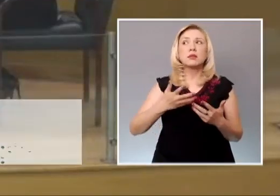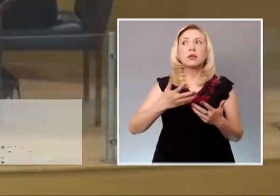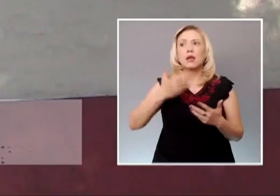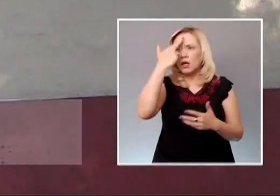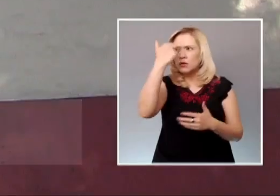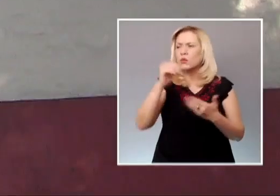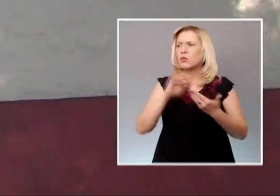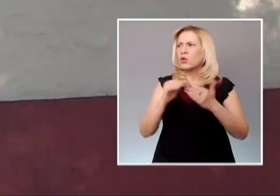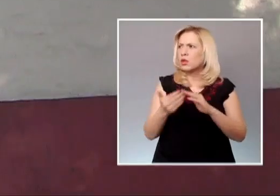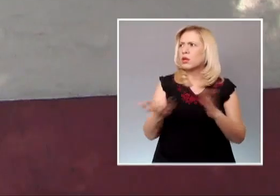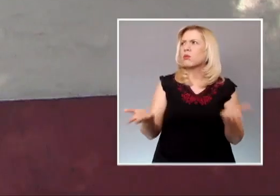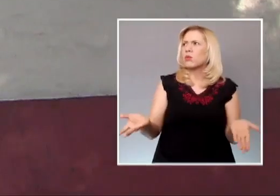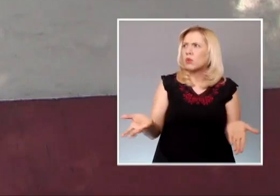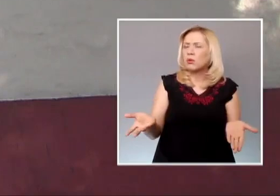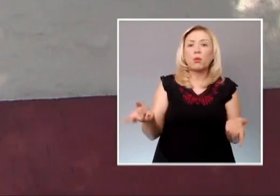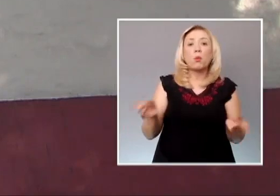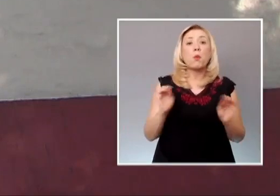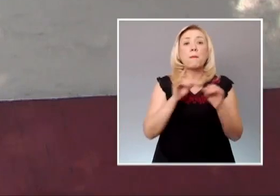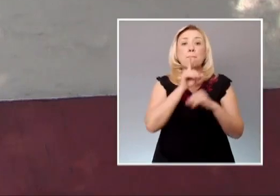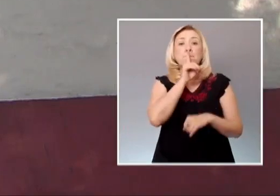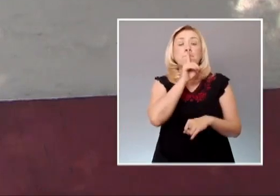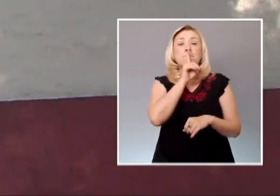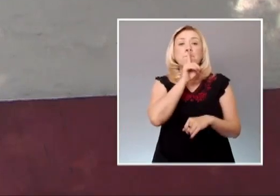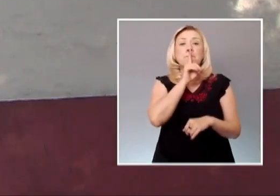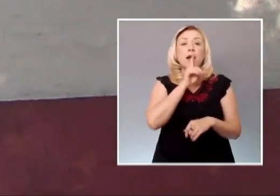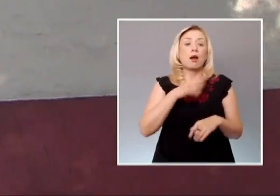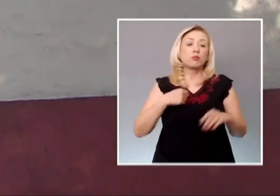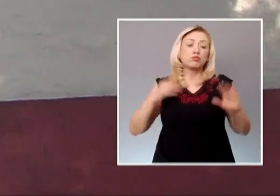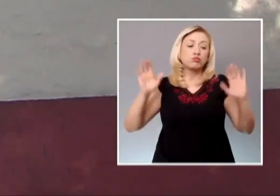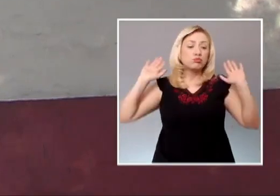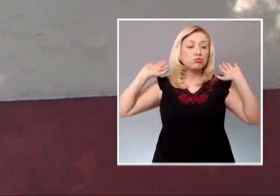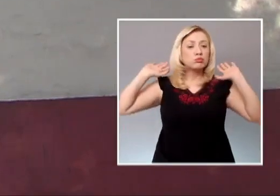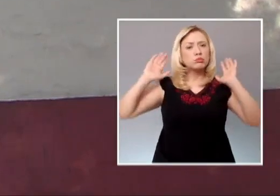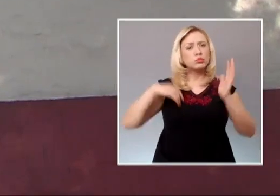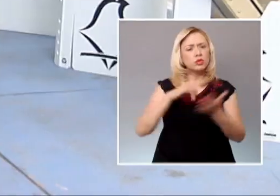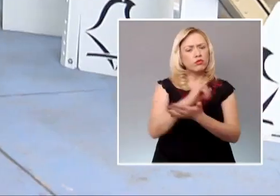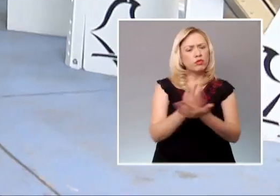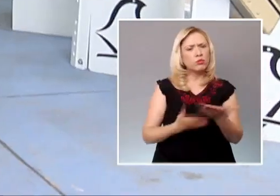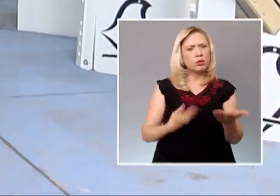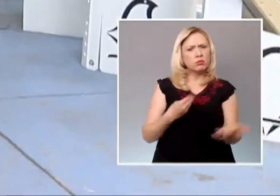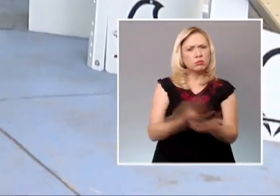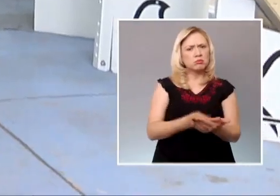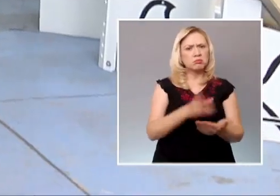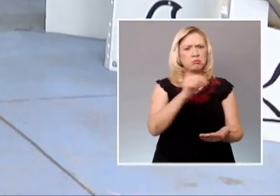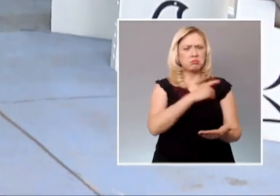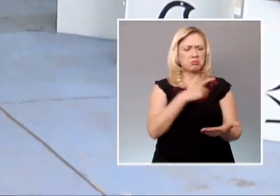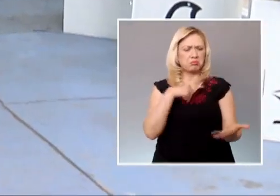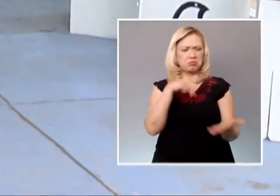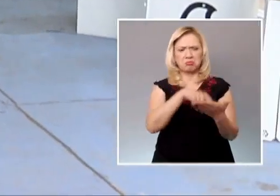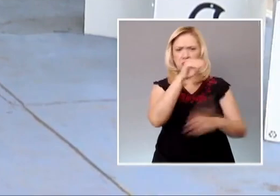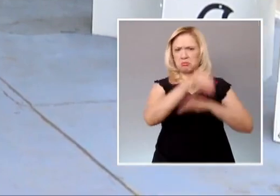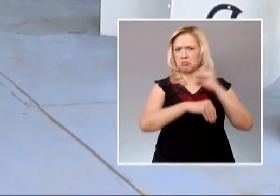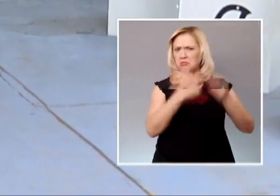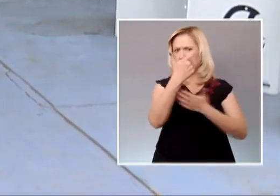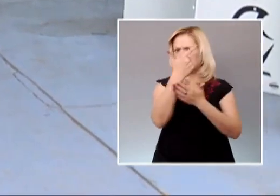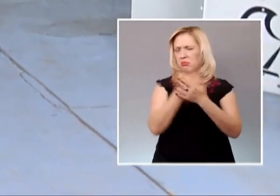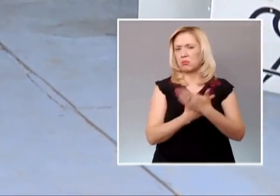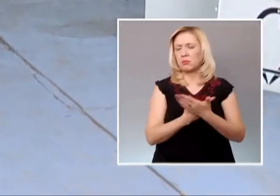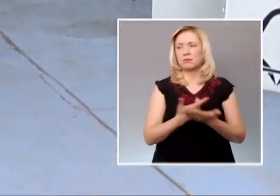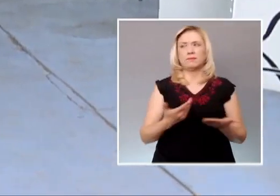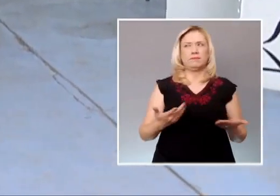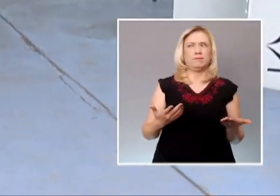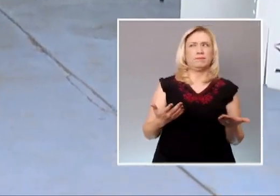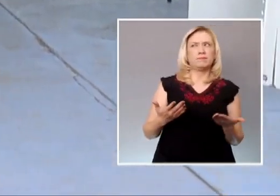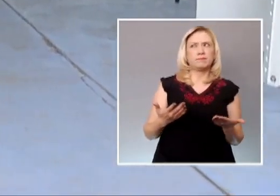la obligación de presentar dichos informes en el sistema integral de fiscalización. Además, no fue exhaustiva en el análisis del